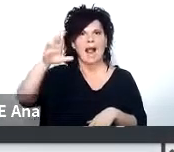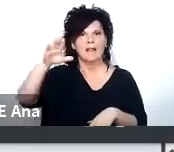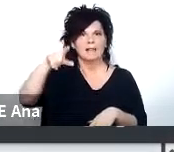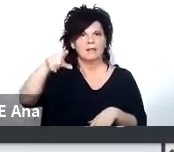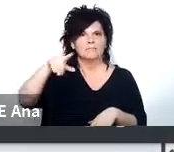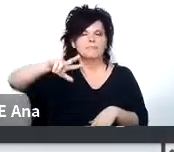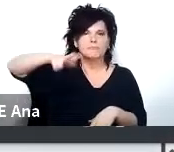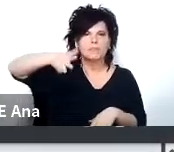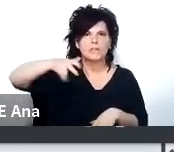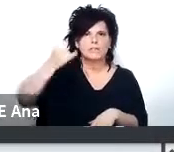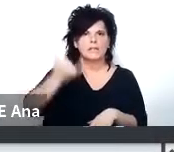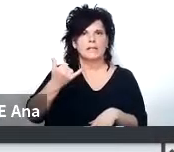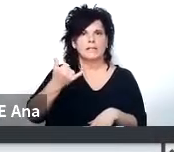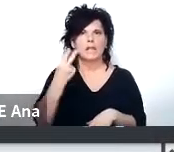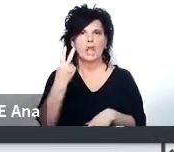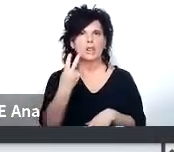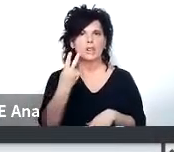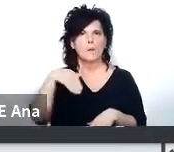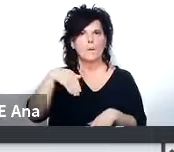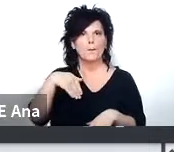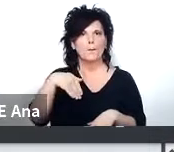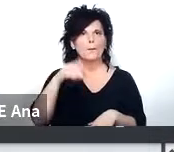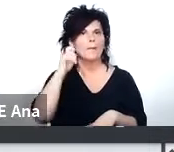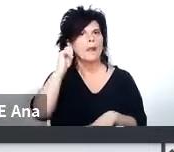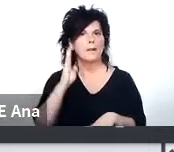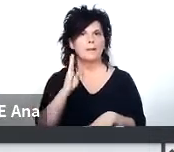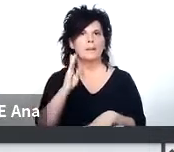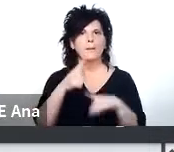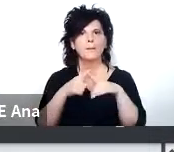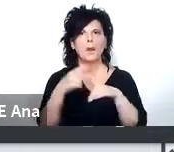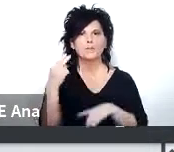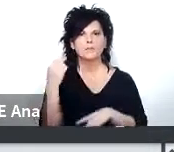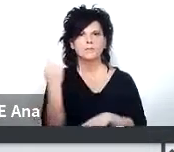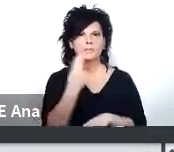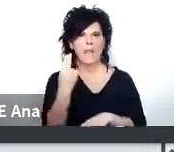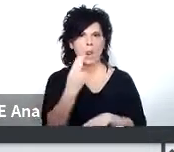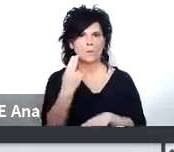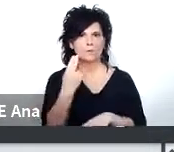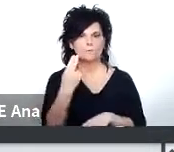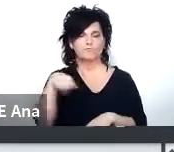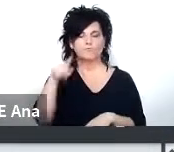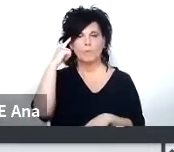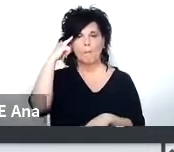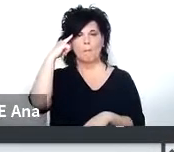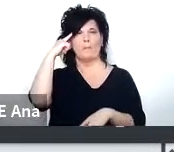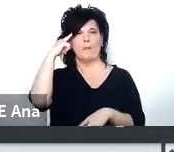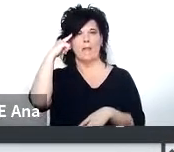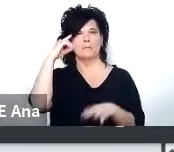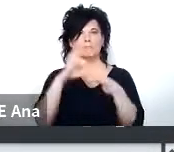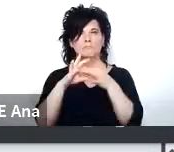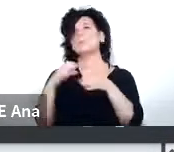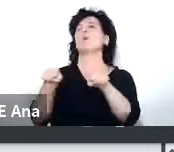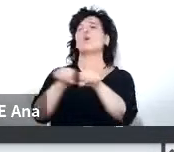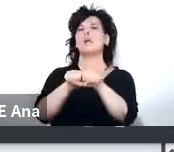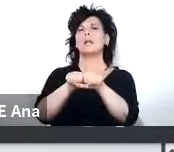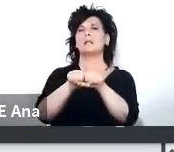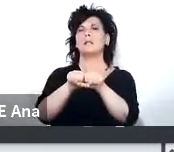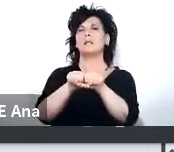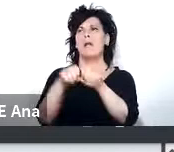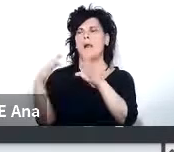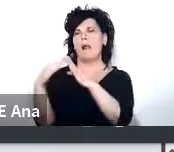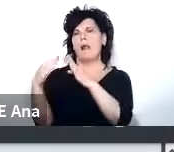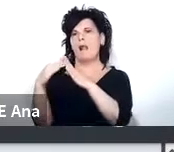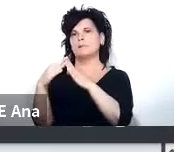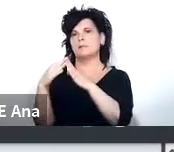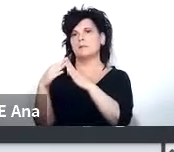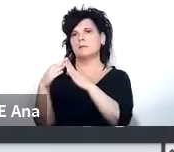tiene 2 megabits por segundo que si ustedes lo piensan en términos de la conectividad domiciliaria es